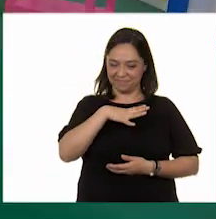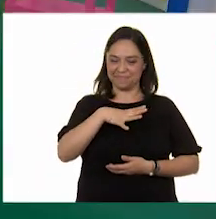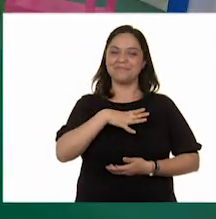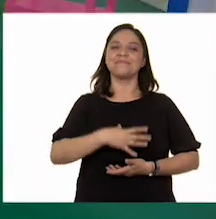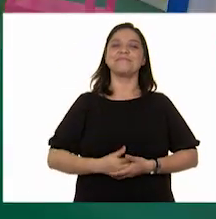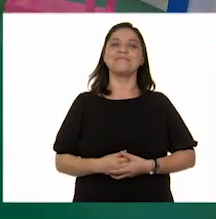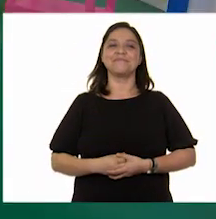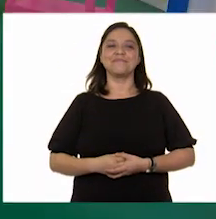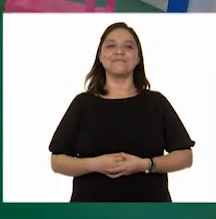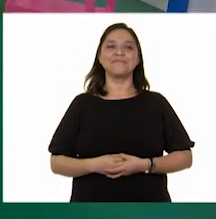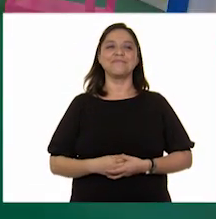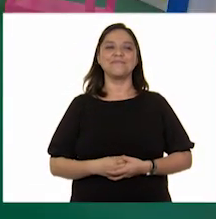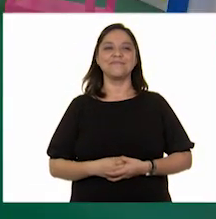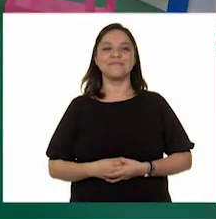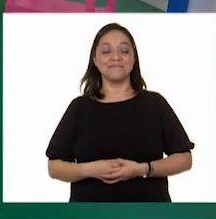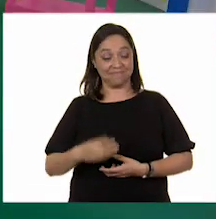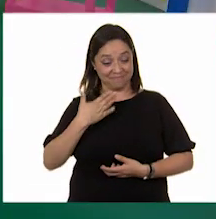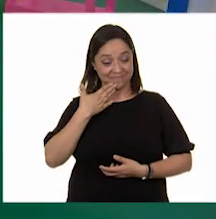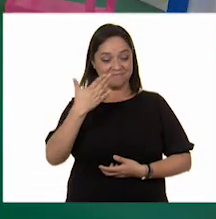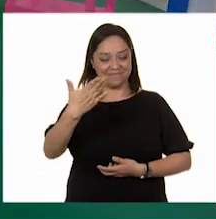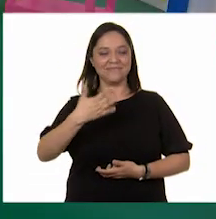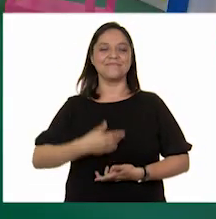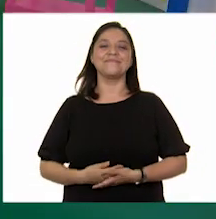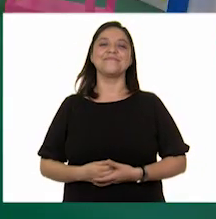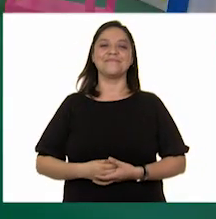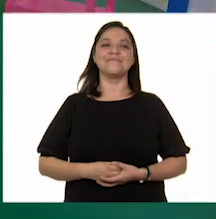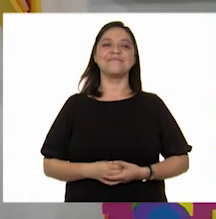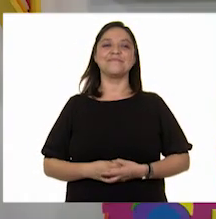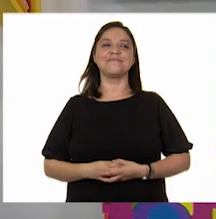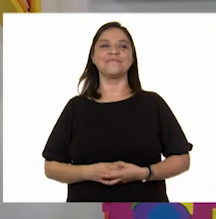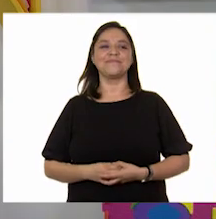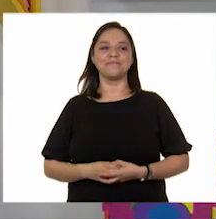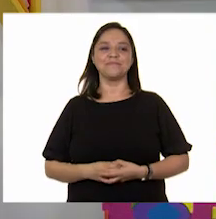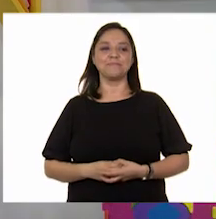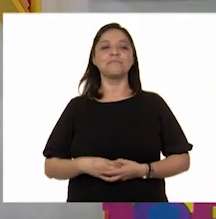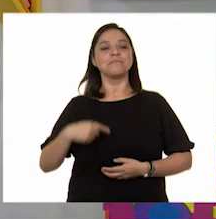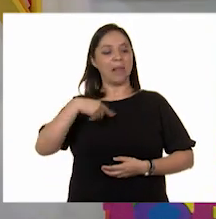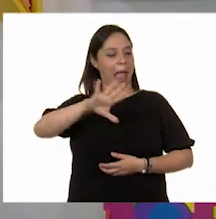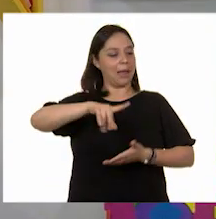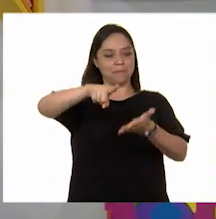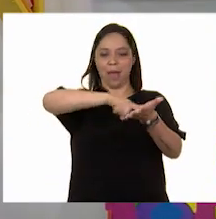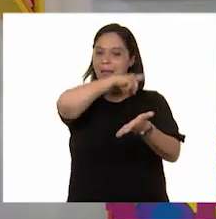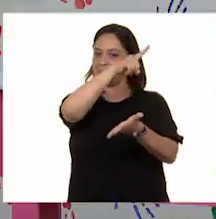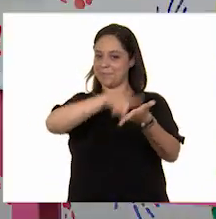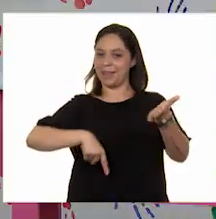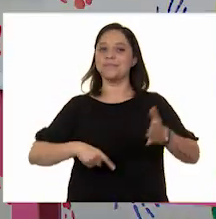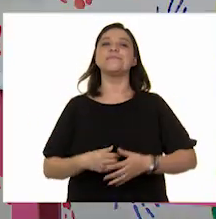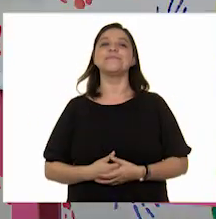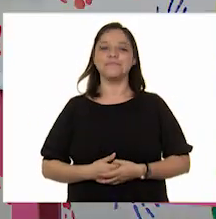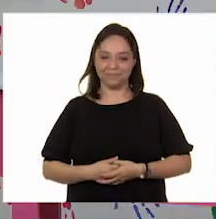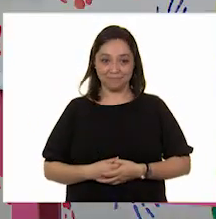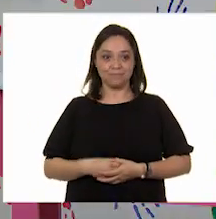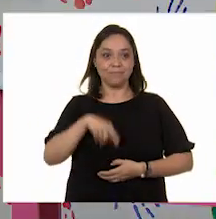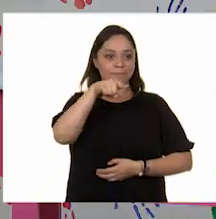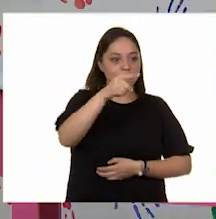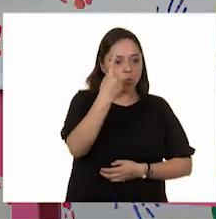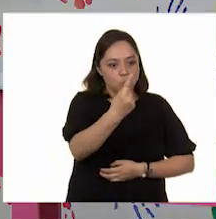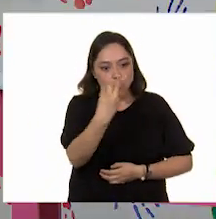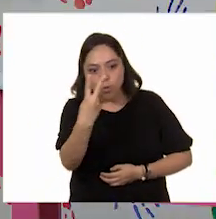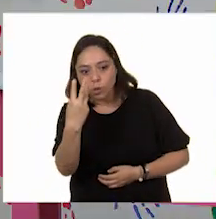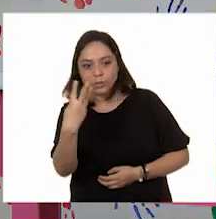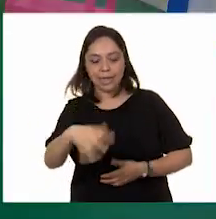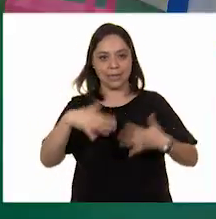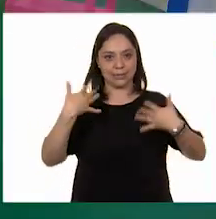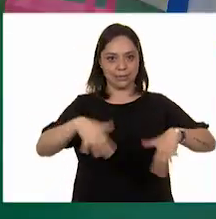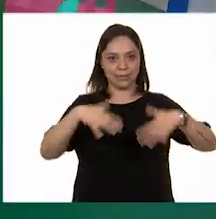¡Ah, Panchito! Muy bien, perfecto, Panchito. Ya le puse la marca, muy bien. Ya lleva tres, Panchito. ¿Y las